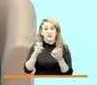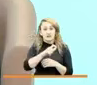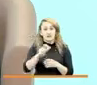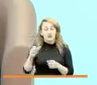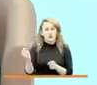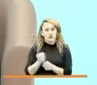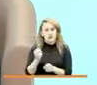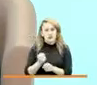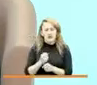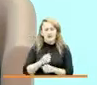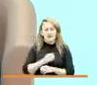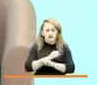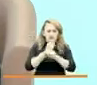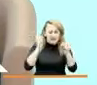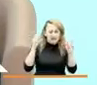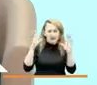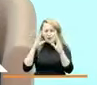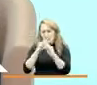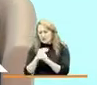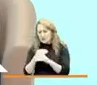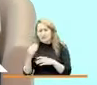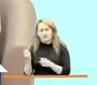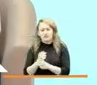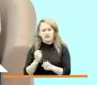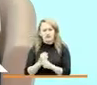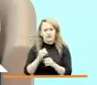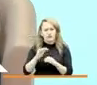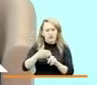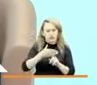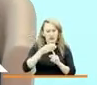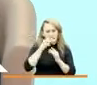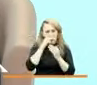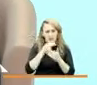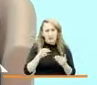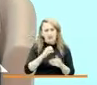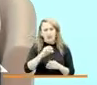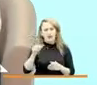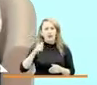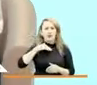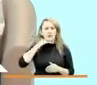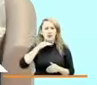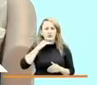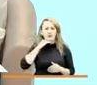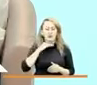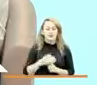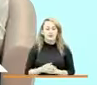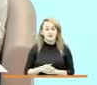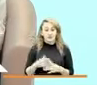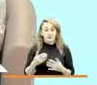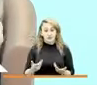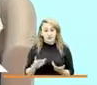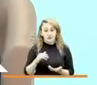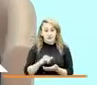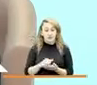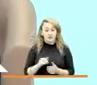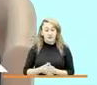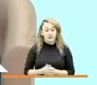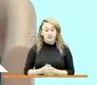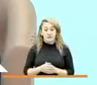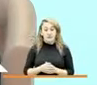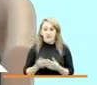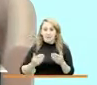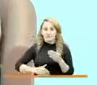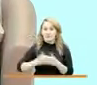día y noche para proteger y garantizar los derechos de la niñez colombiana, de la adolescencia, de quienes son el presente y el futuro del país. Voy a empezar